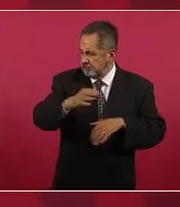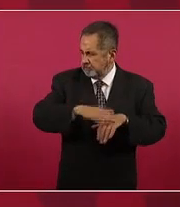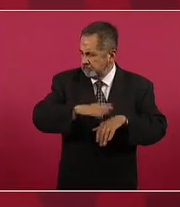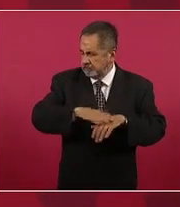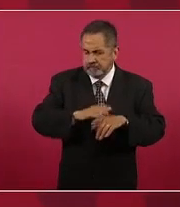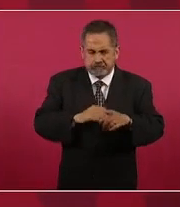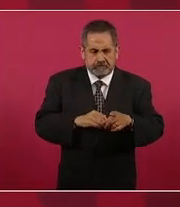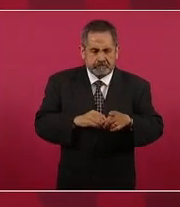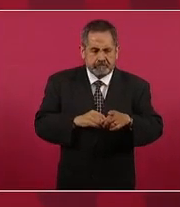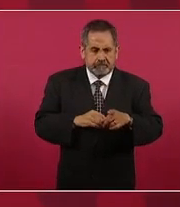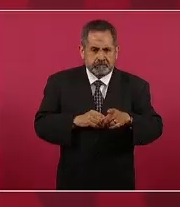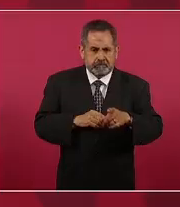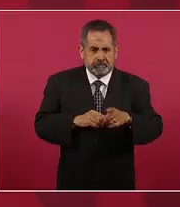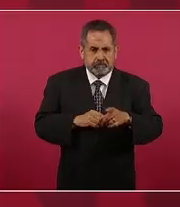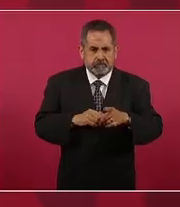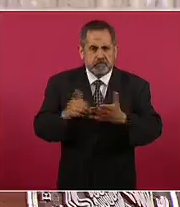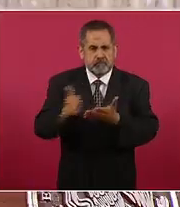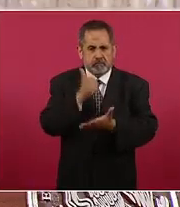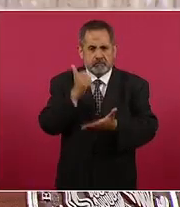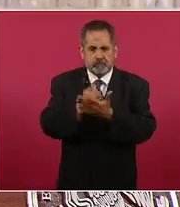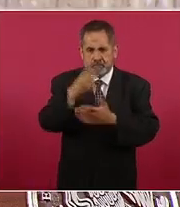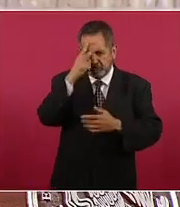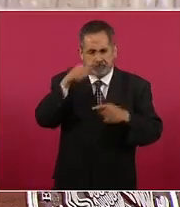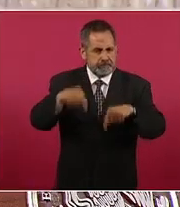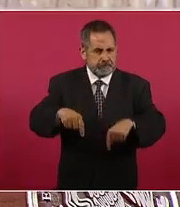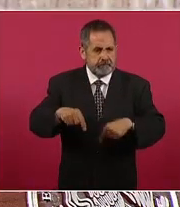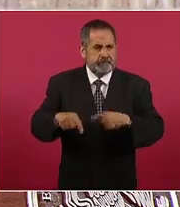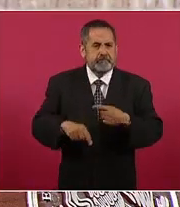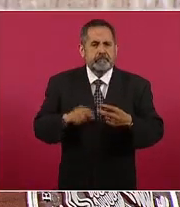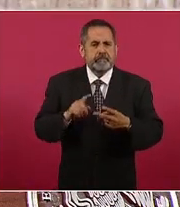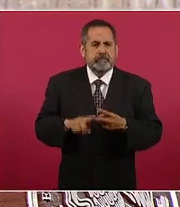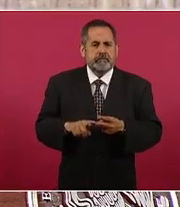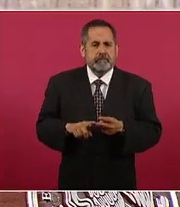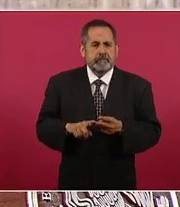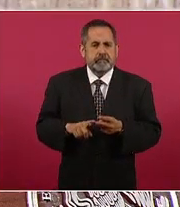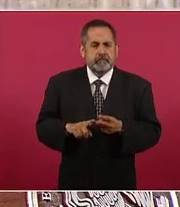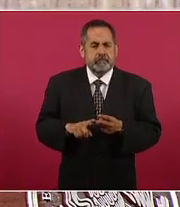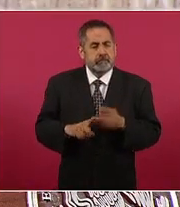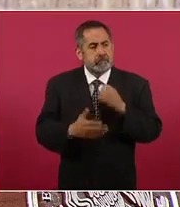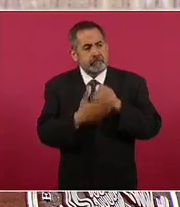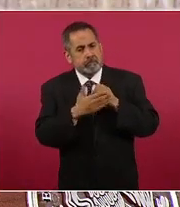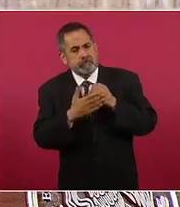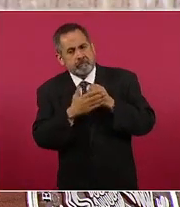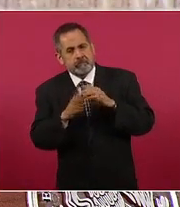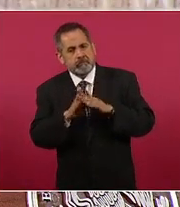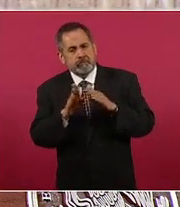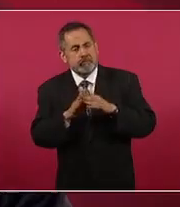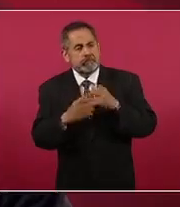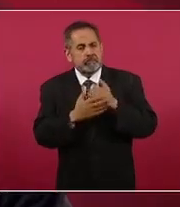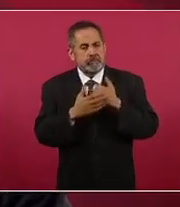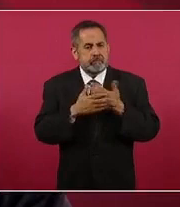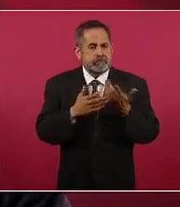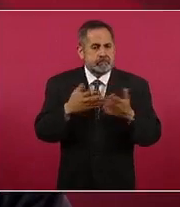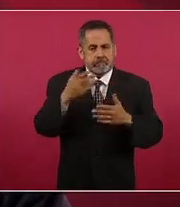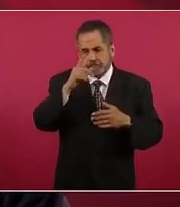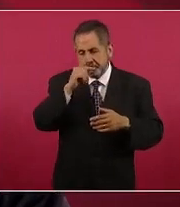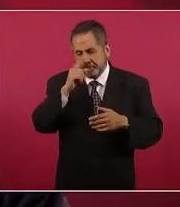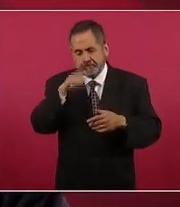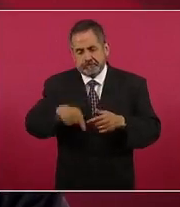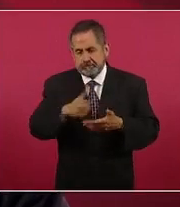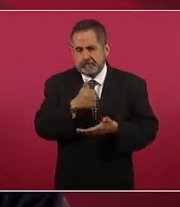Ciudad de México porque nos reclaman que no vamos